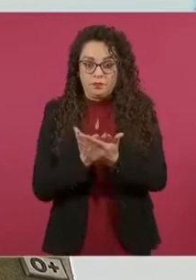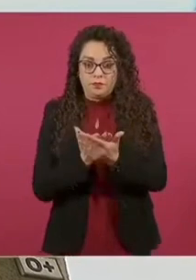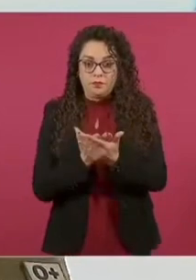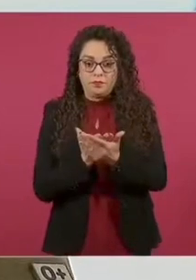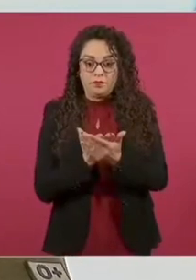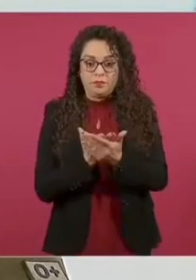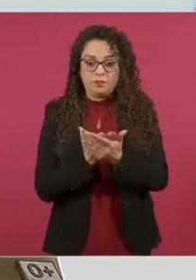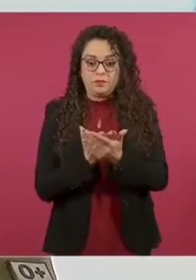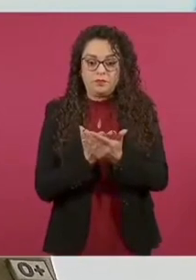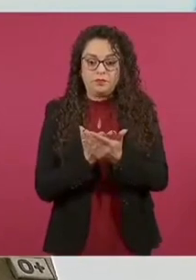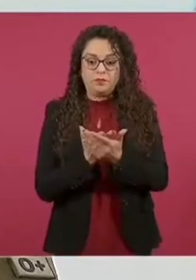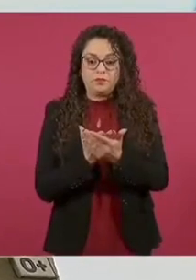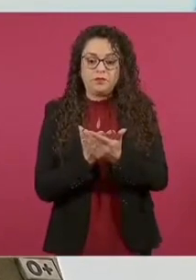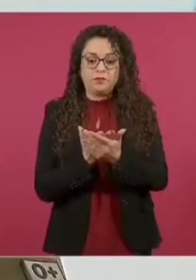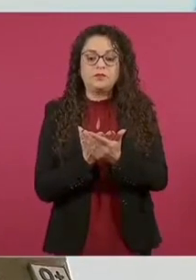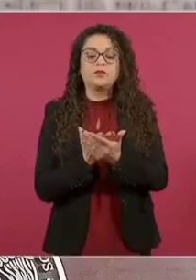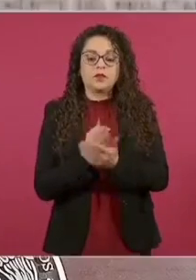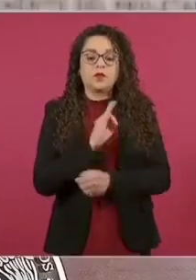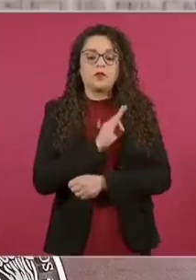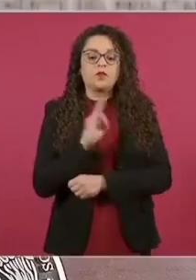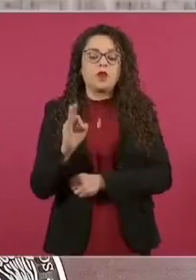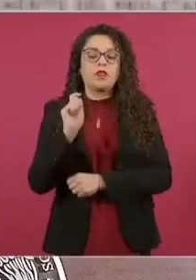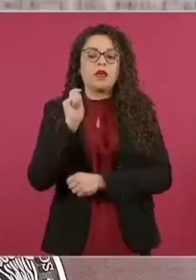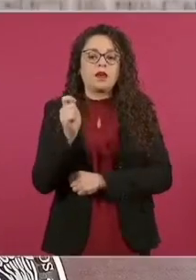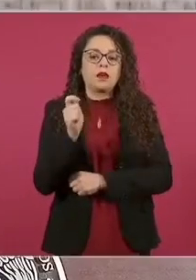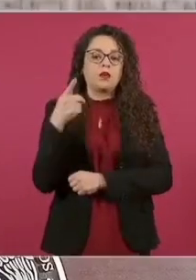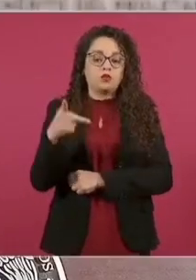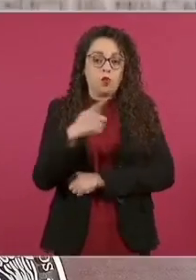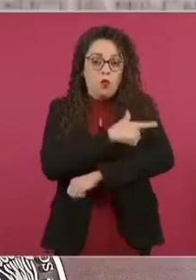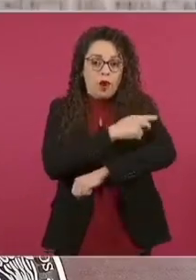que se podrá ratificar los grados superiores de la Guardia Nacional.